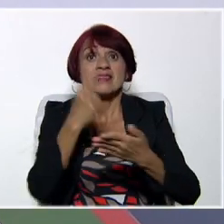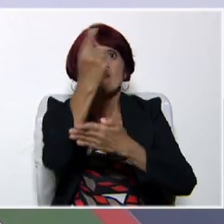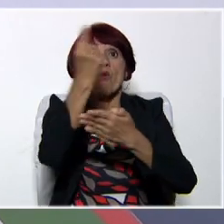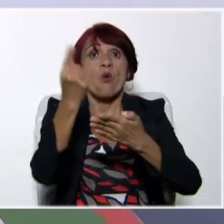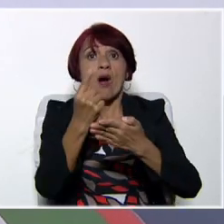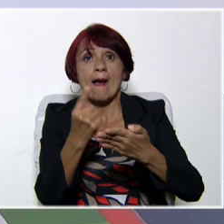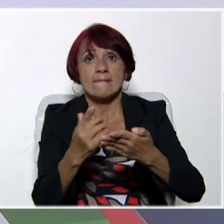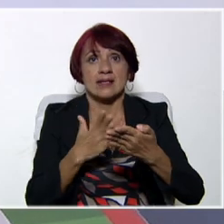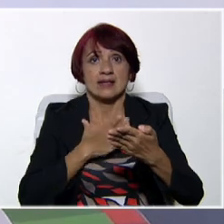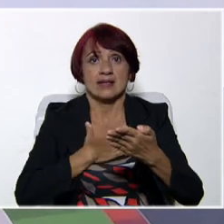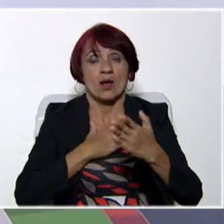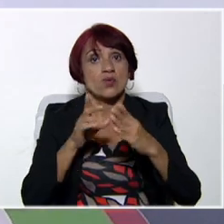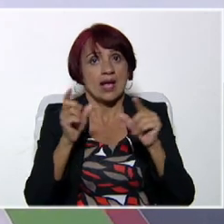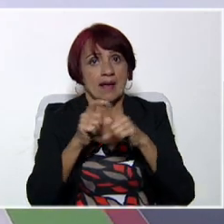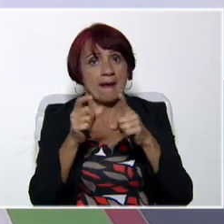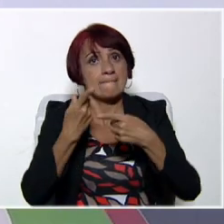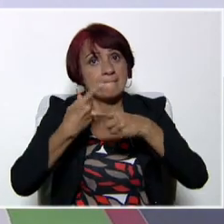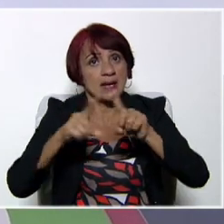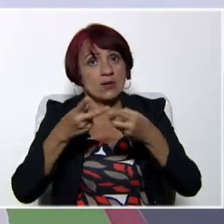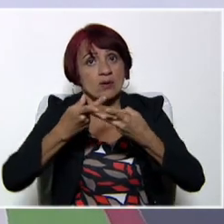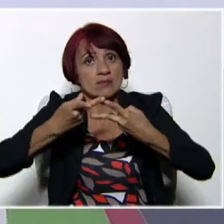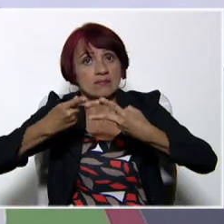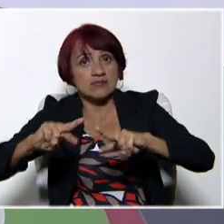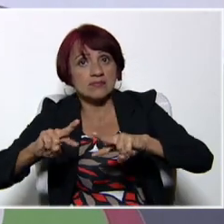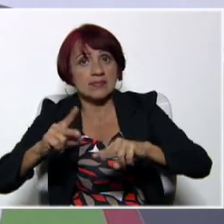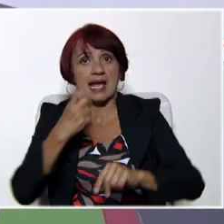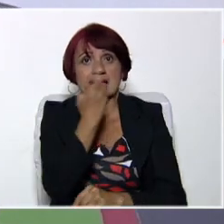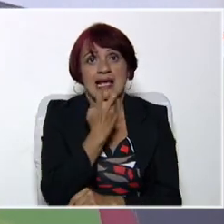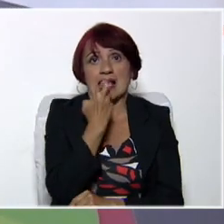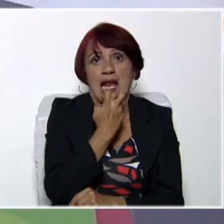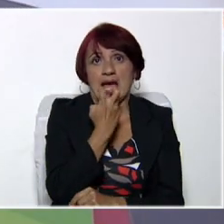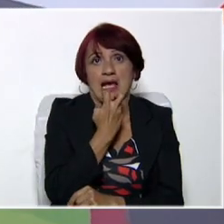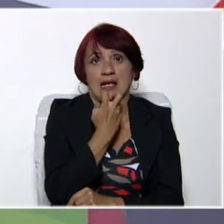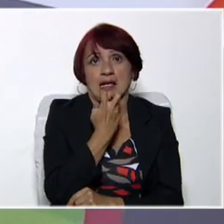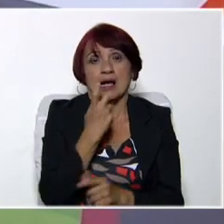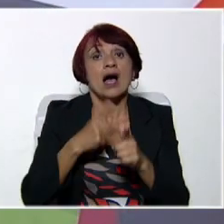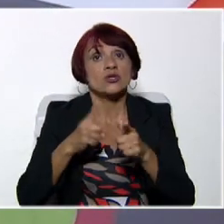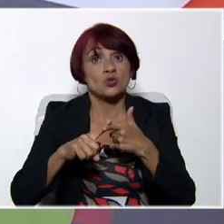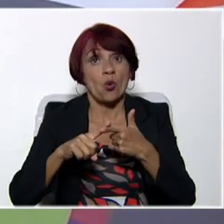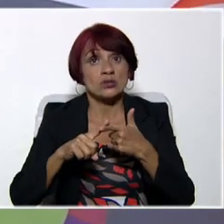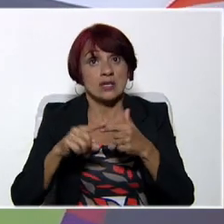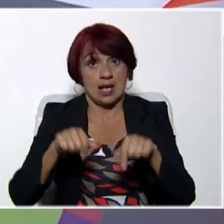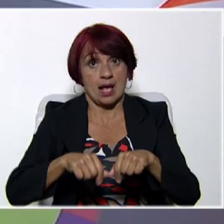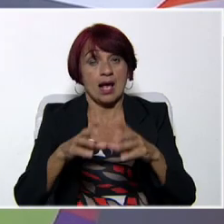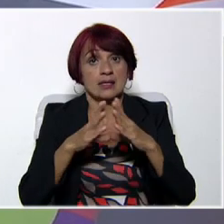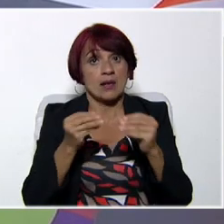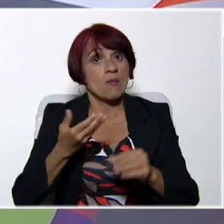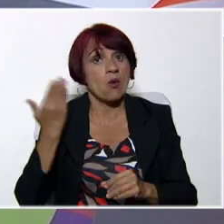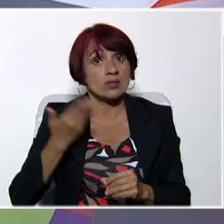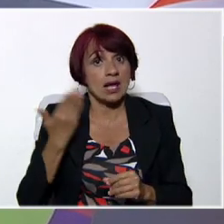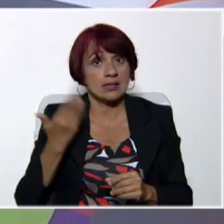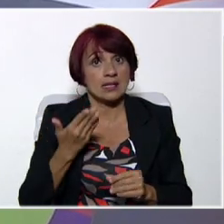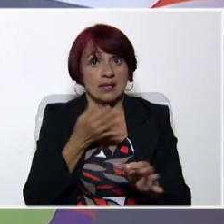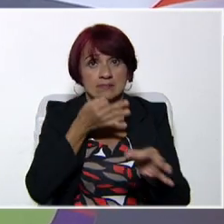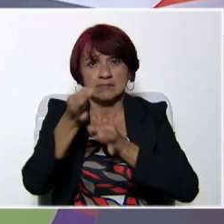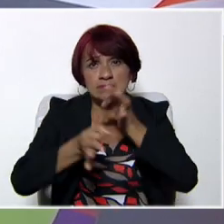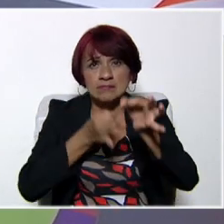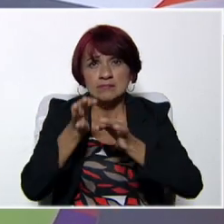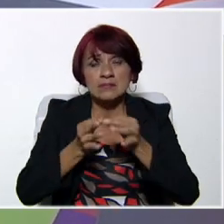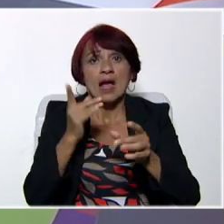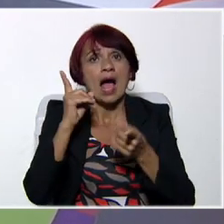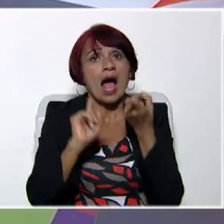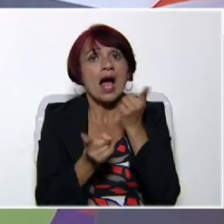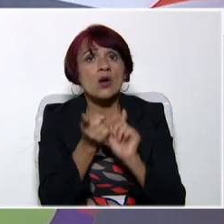Excelente, Leo. Entonces, vamos a iniciar entonces, como dijiste, tú, parte de nuestras profesiones. Explicar algunas